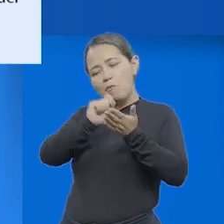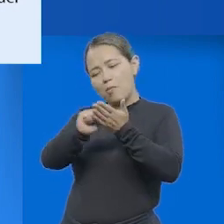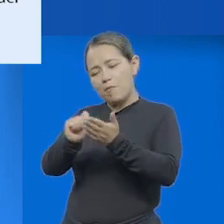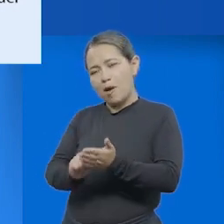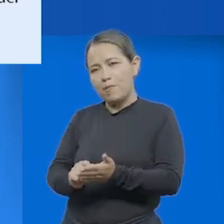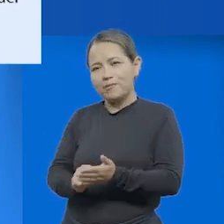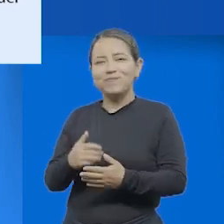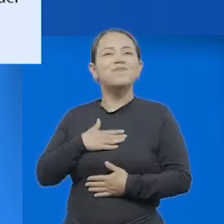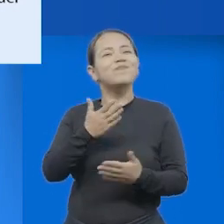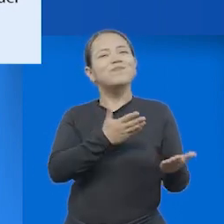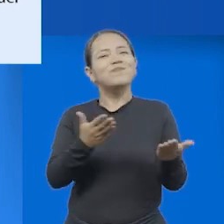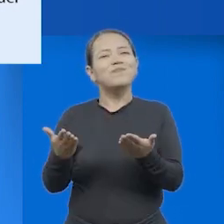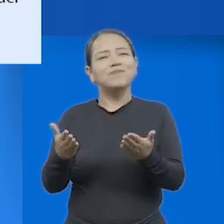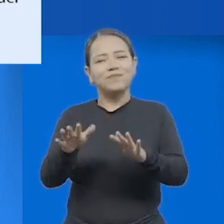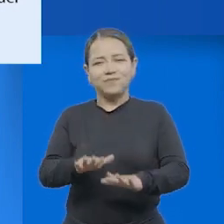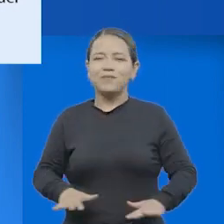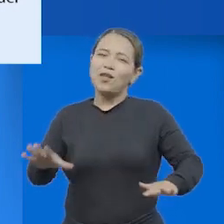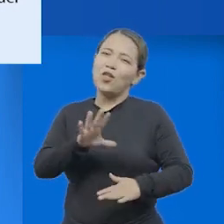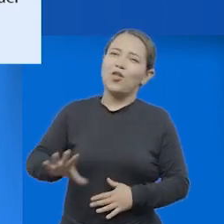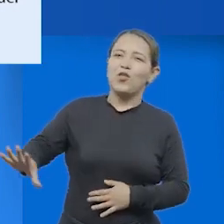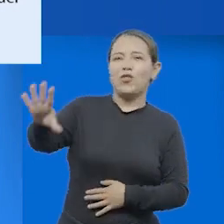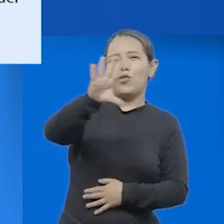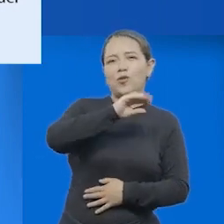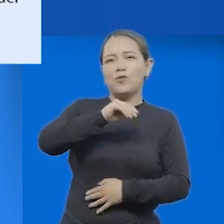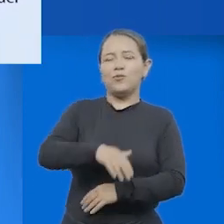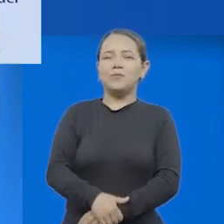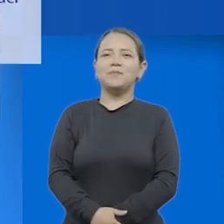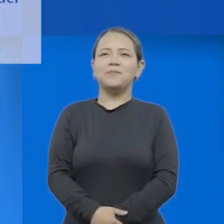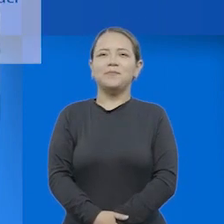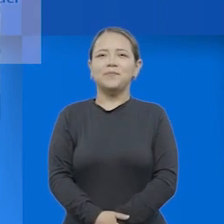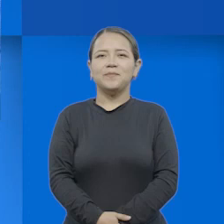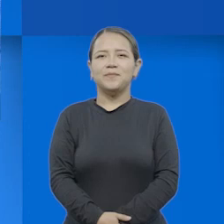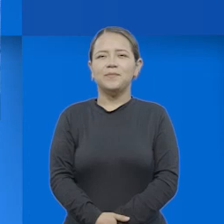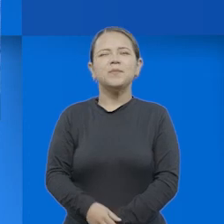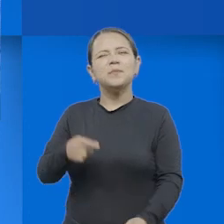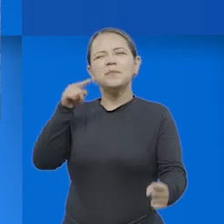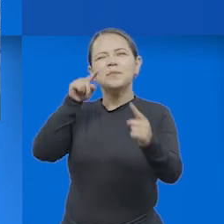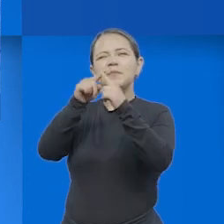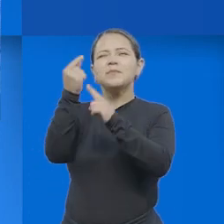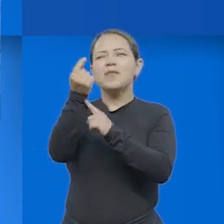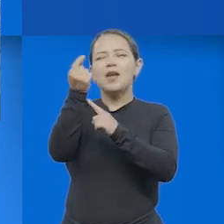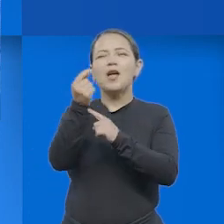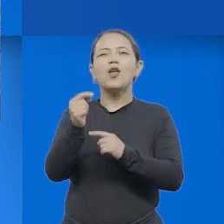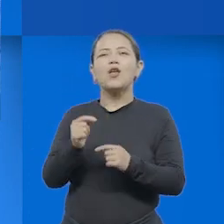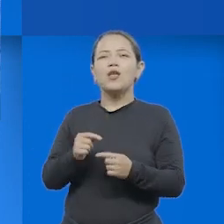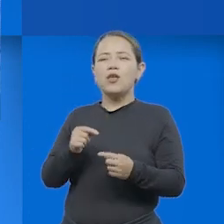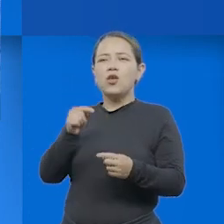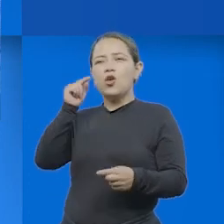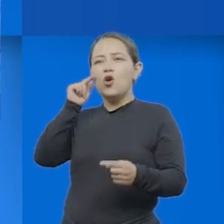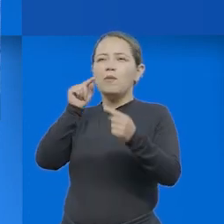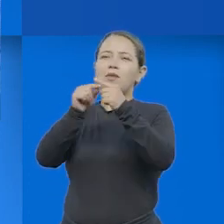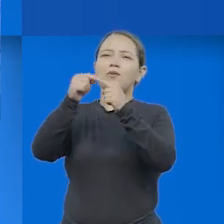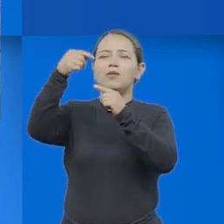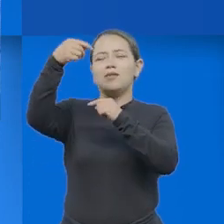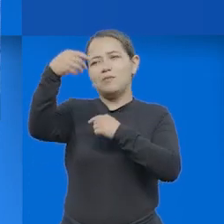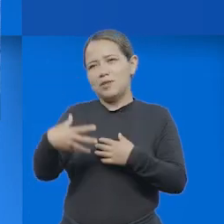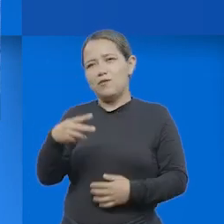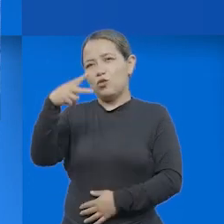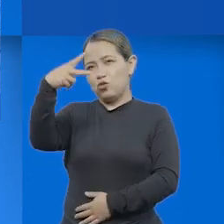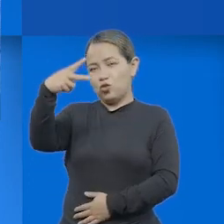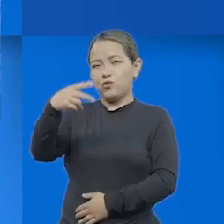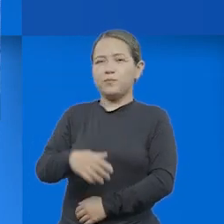escritura. Entonces, una cordial bienvenida para todos ustedes. Tenemos un objetivo general y dos objetivos